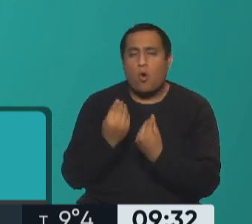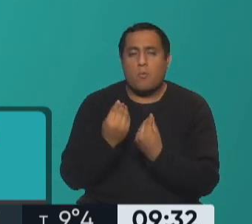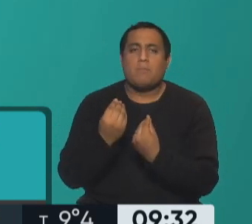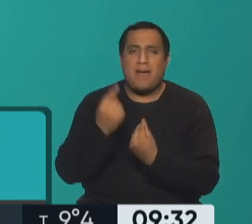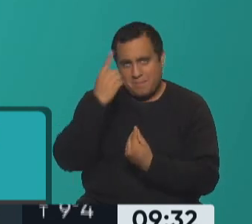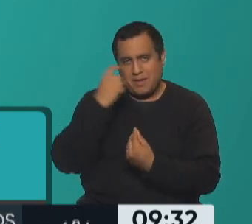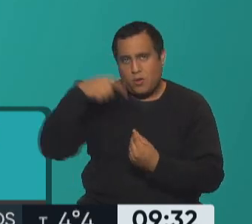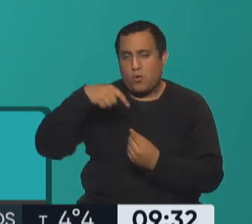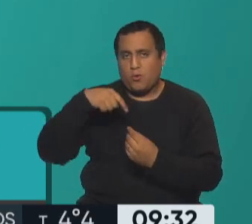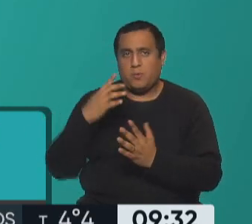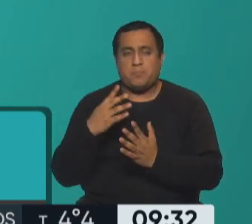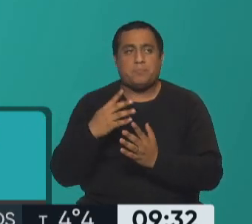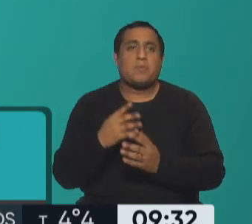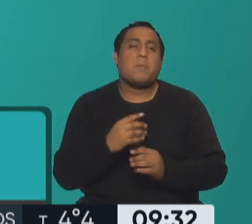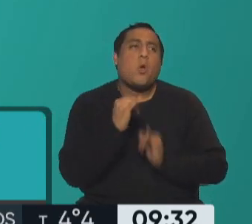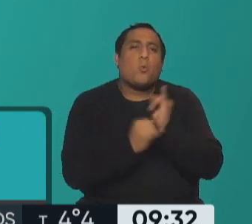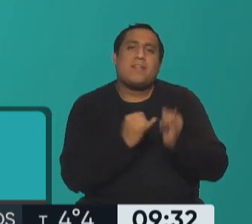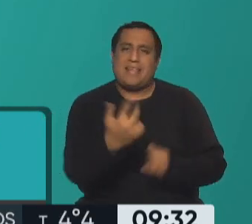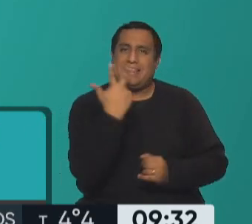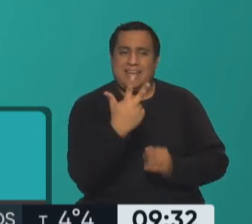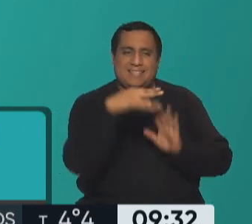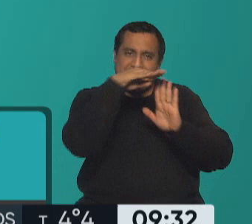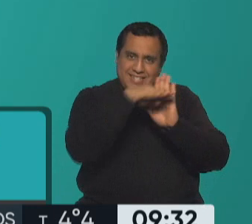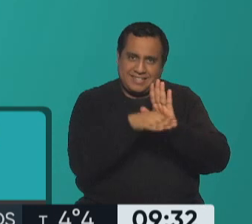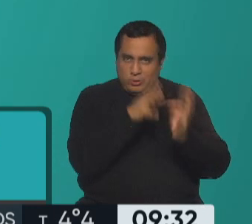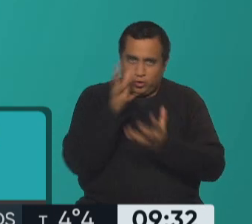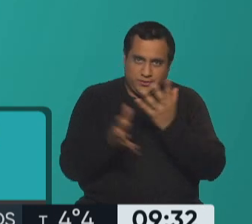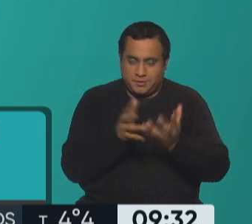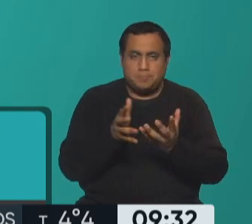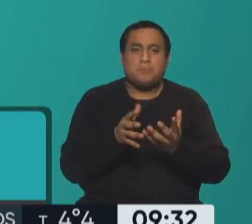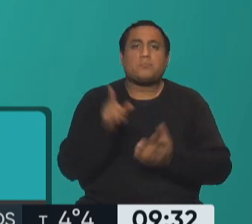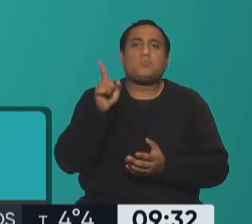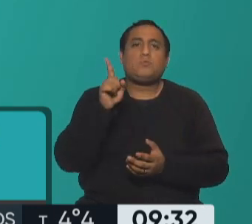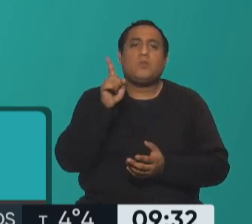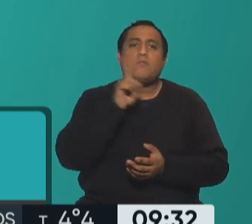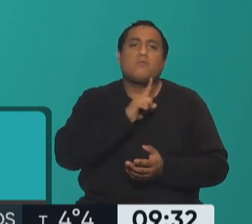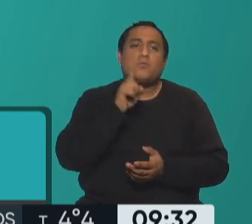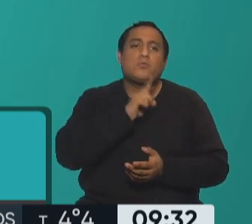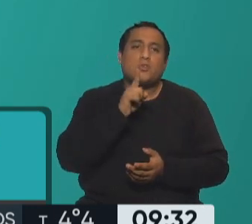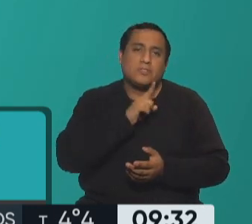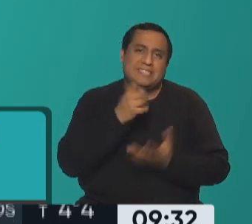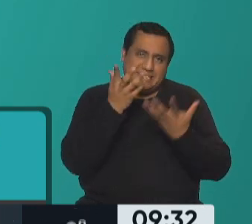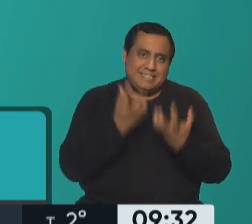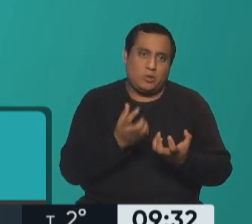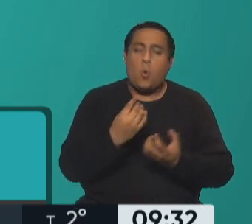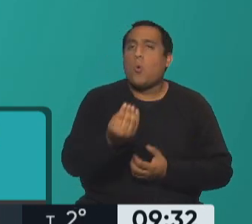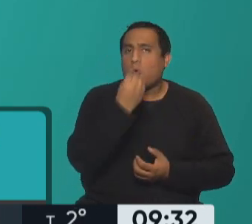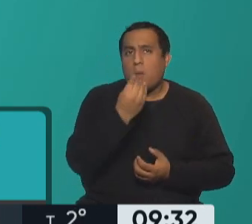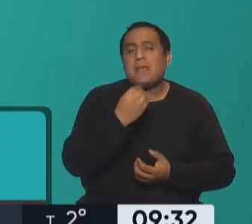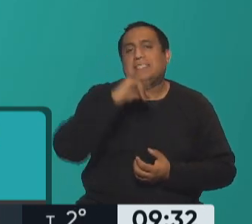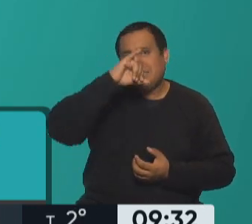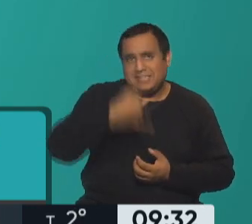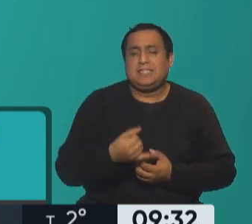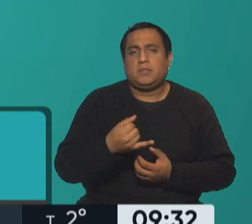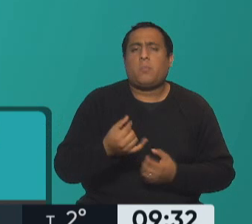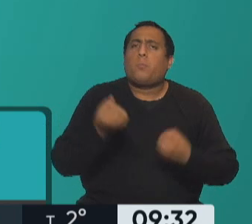Entonces, mira, ojalá llegamos, pero tres recetas, tres como siempre hacemos para decirte, frutos rojos, perdón, frutos secos tenemos que comer, sí, te lo explico hoy